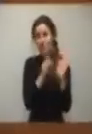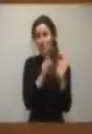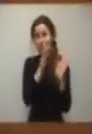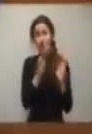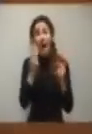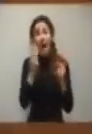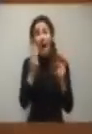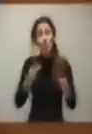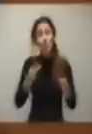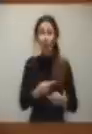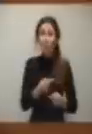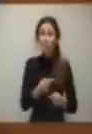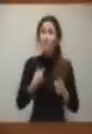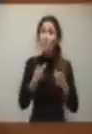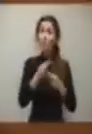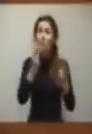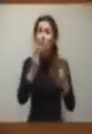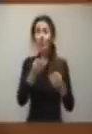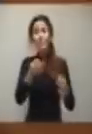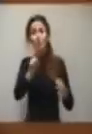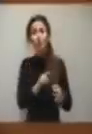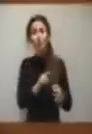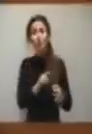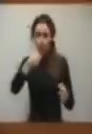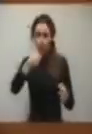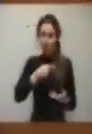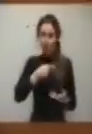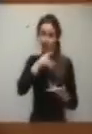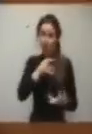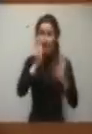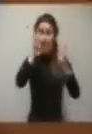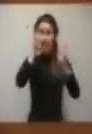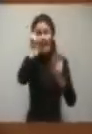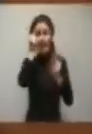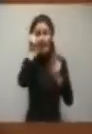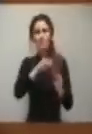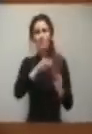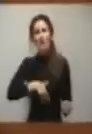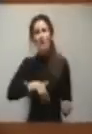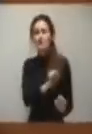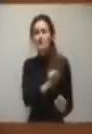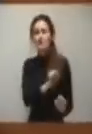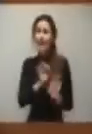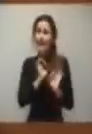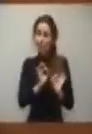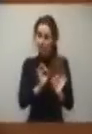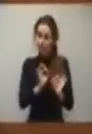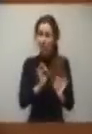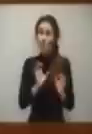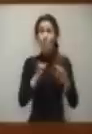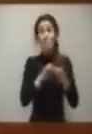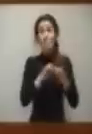se ha hecho de forma adecuada. Yo creo que, ahora mismo, los criterios generales que hay que defender son estos, al menos serán los que mi grupo